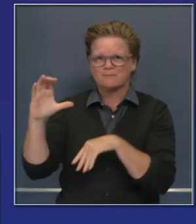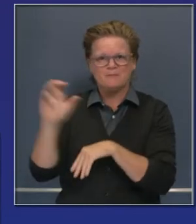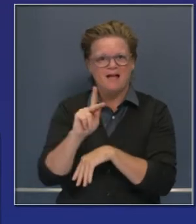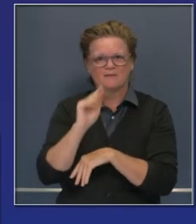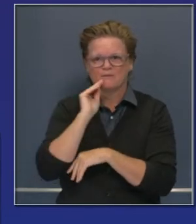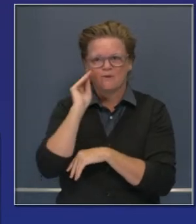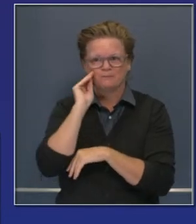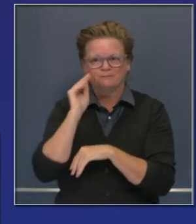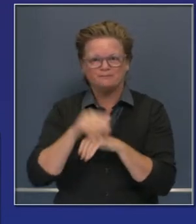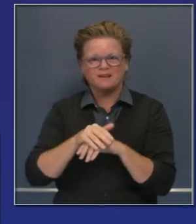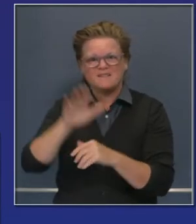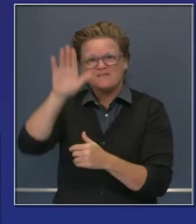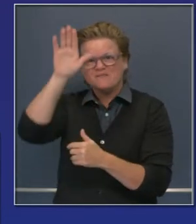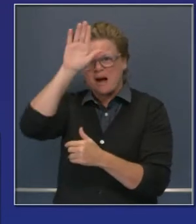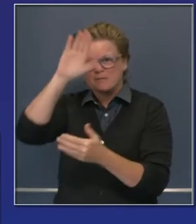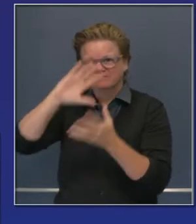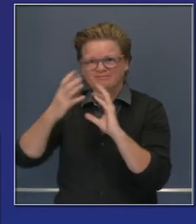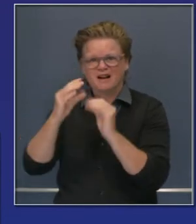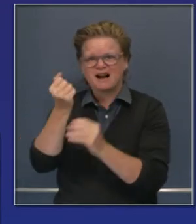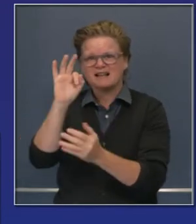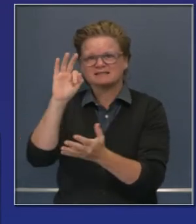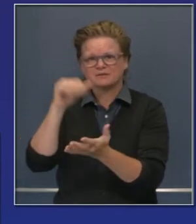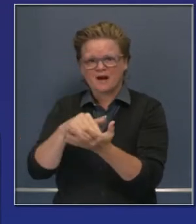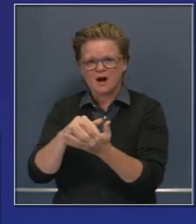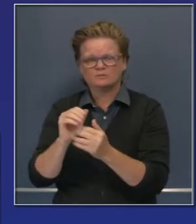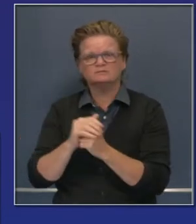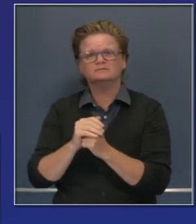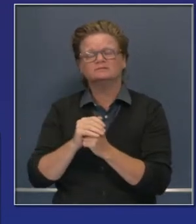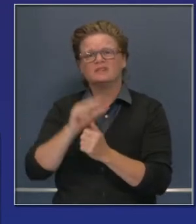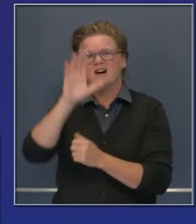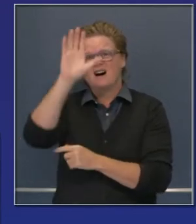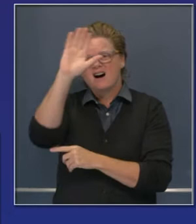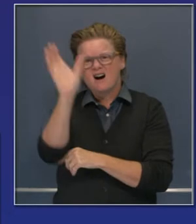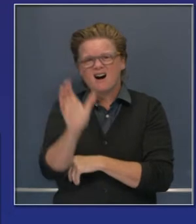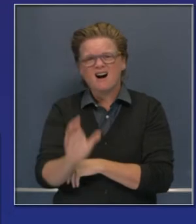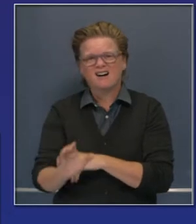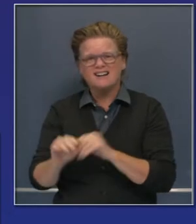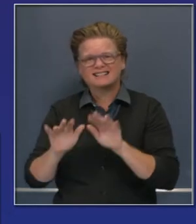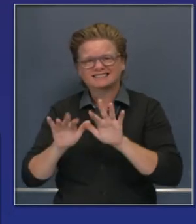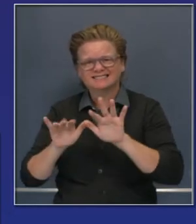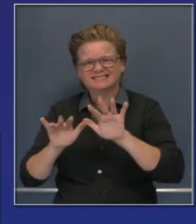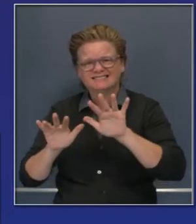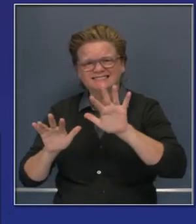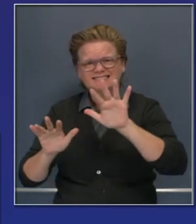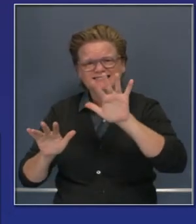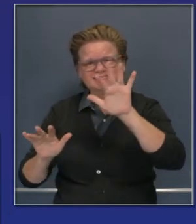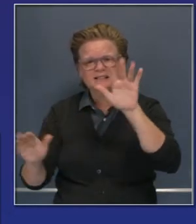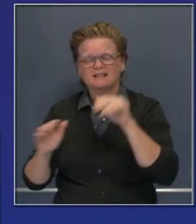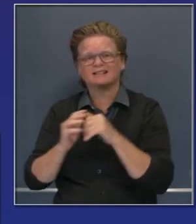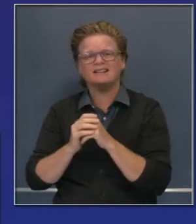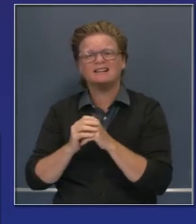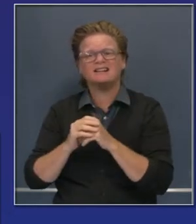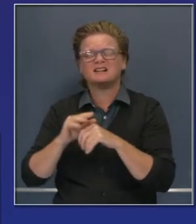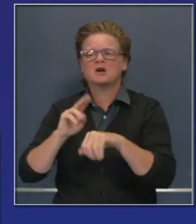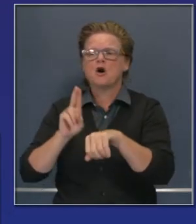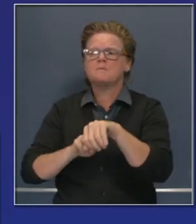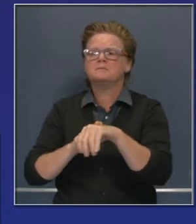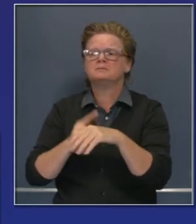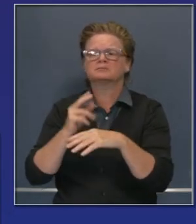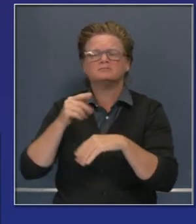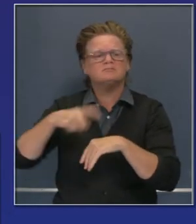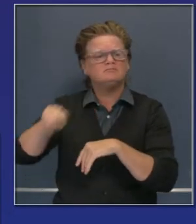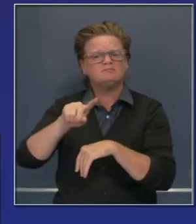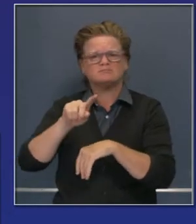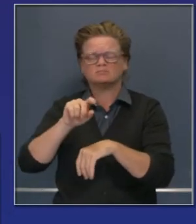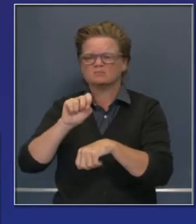19,000 bomberos de todo el estado y también de otros estados están trabajando las